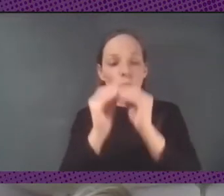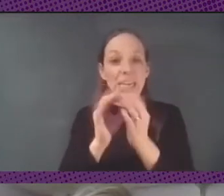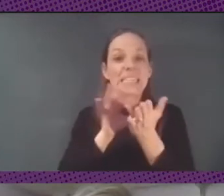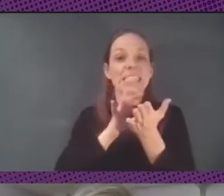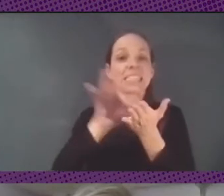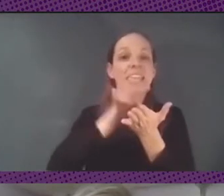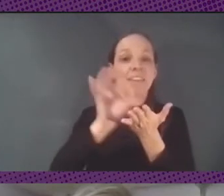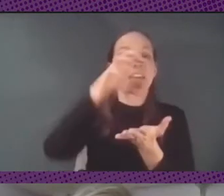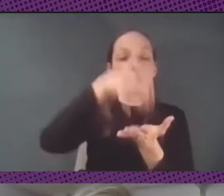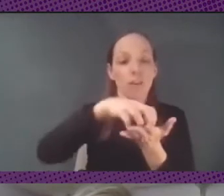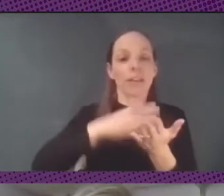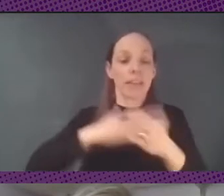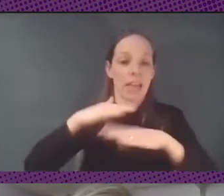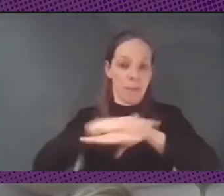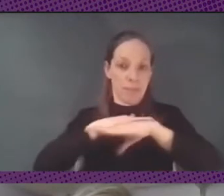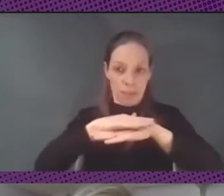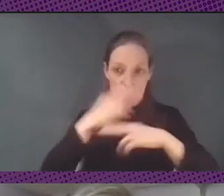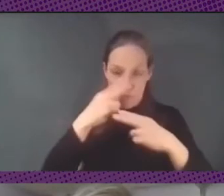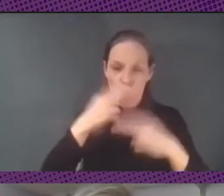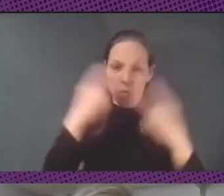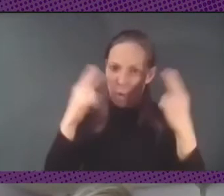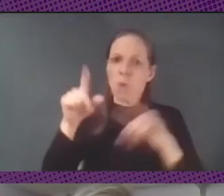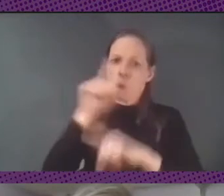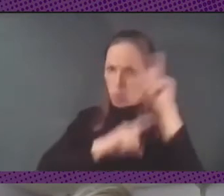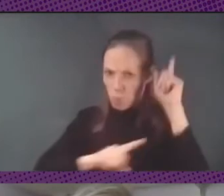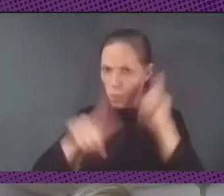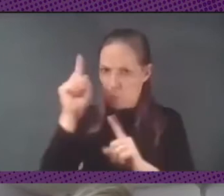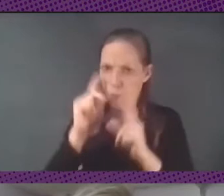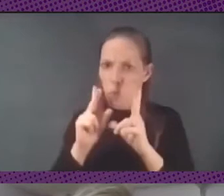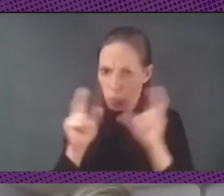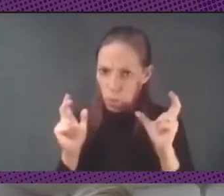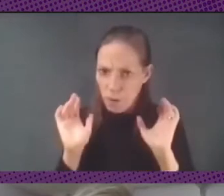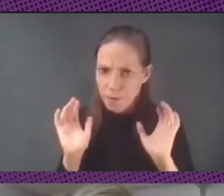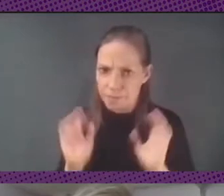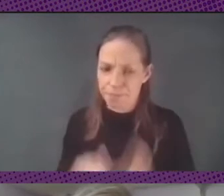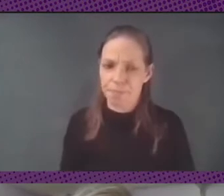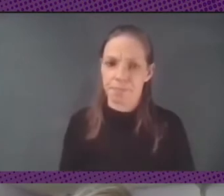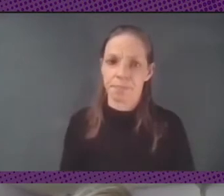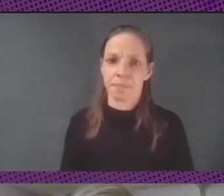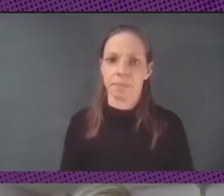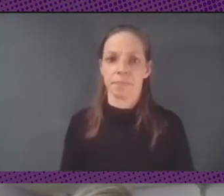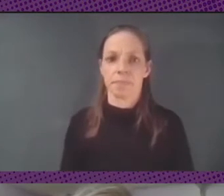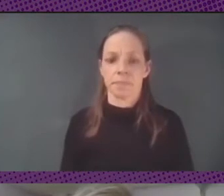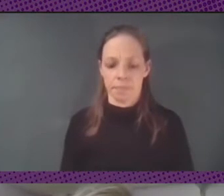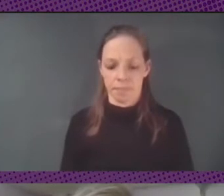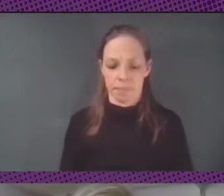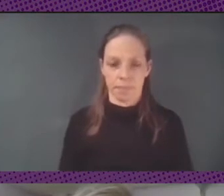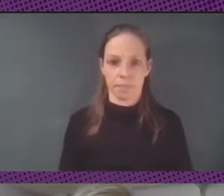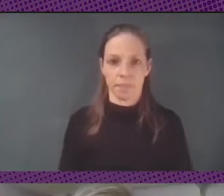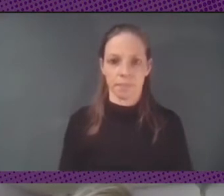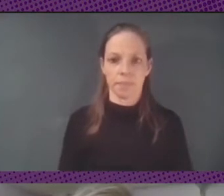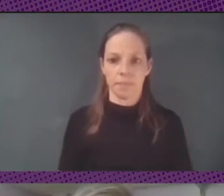administración pública bastante grave por decirlo de alguna manera ¿no? entonces por ahí para hacer